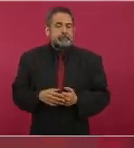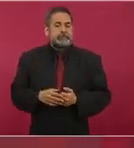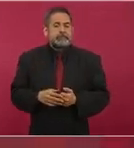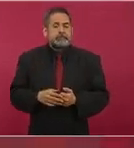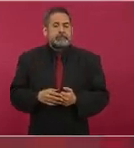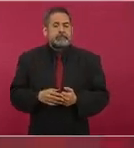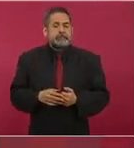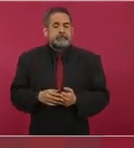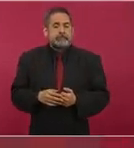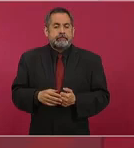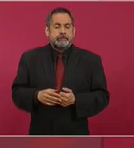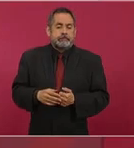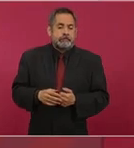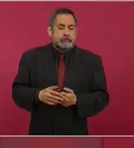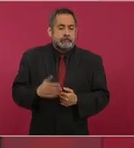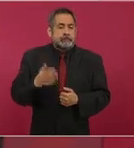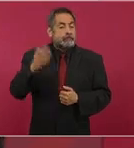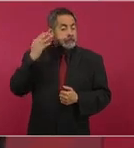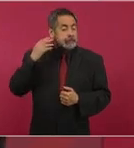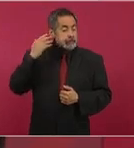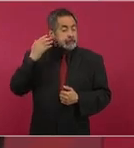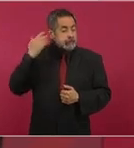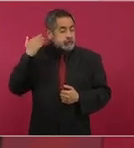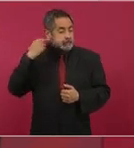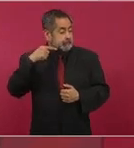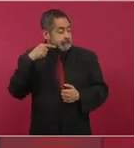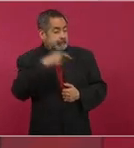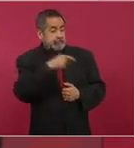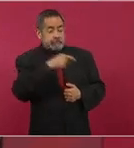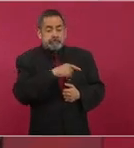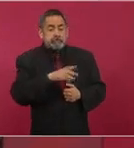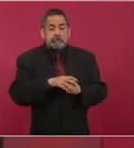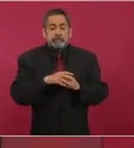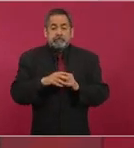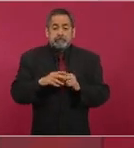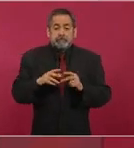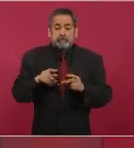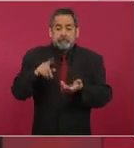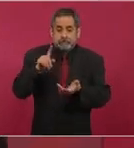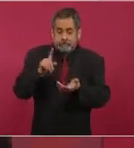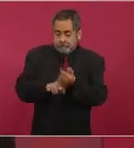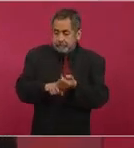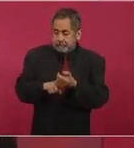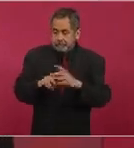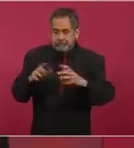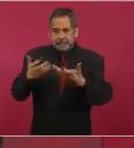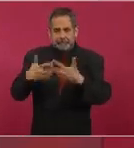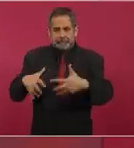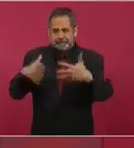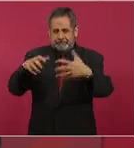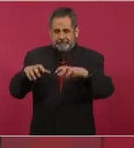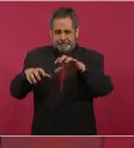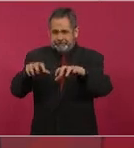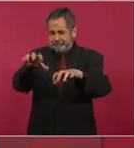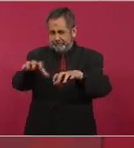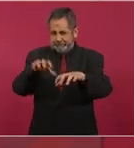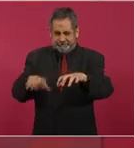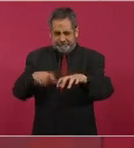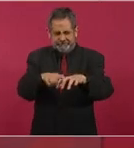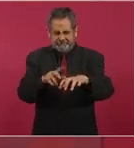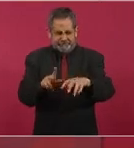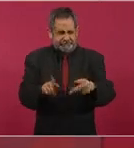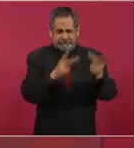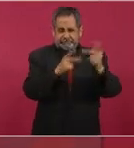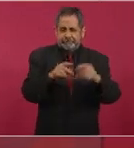ya habían empezado incluso a vender plantas al interior de las refinerías vendieron